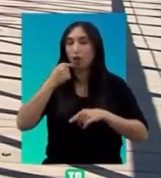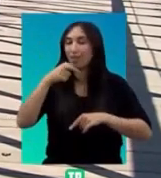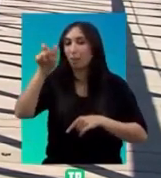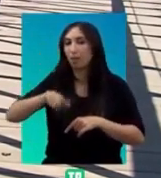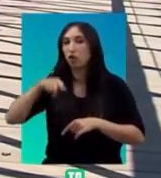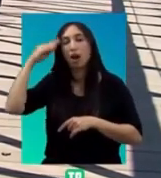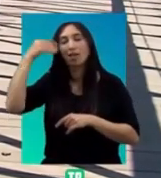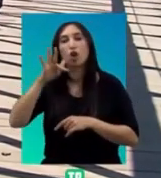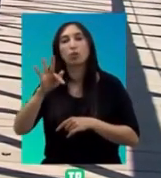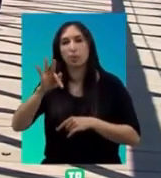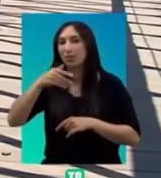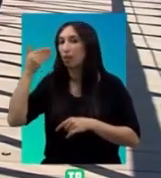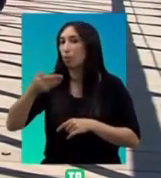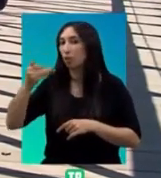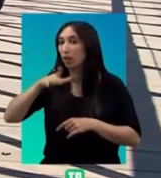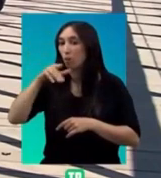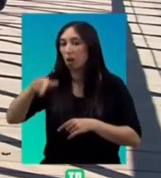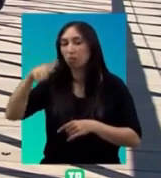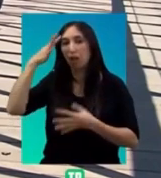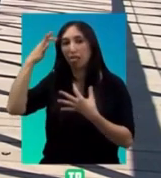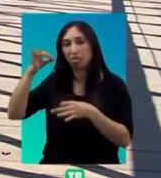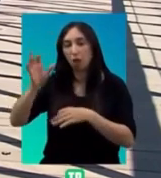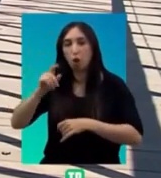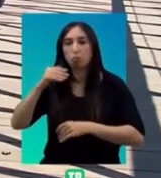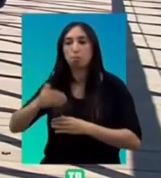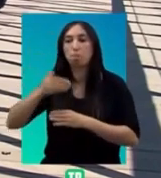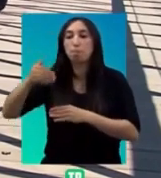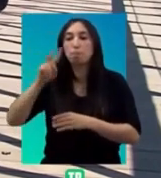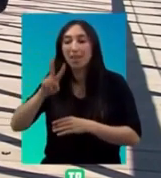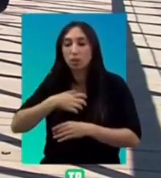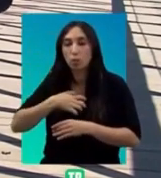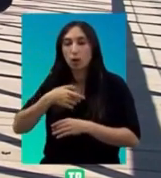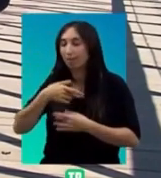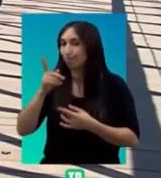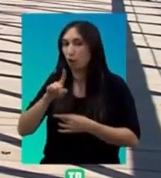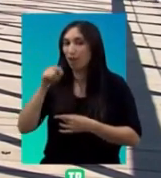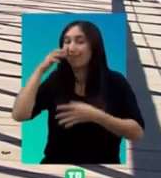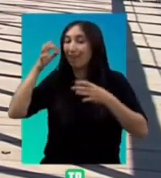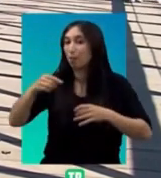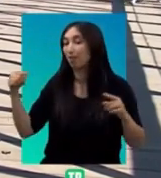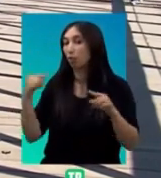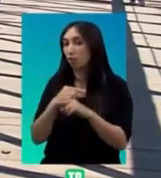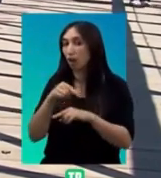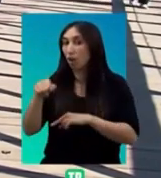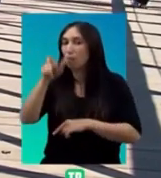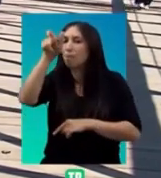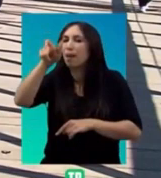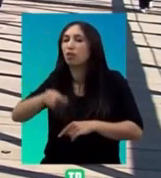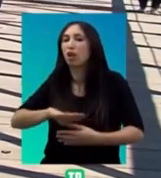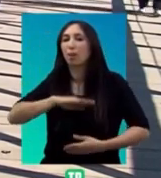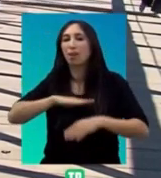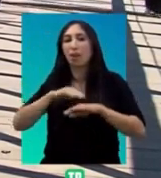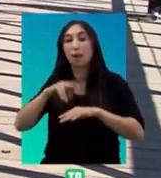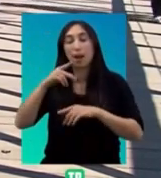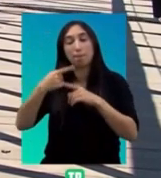optimista... ...el optimista no es necesariamente alguien ingenuo... ...incapaz de ver más allá... ...sino que suele ser más bien todo lo contrario... ...es alguien capaz de ver la